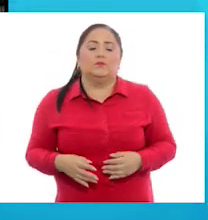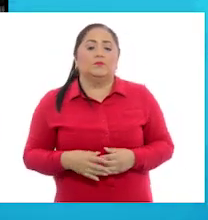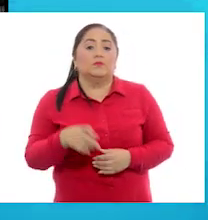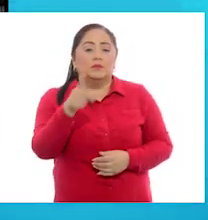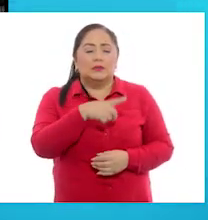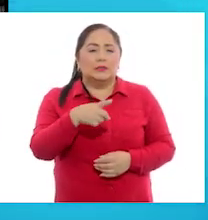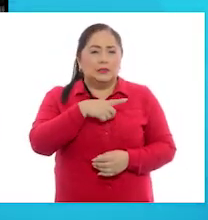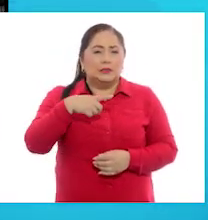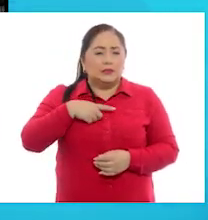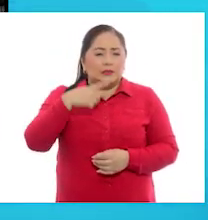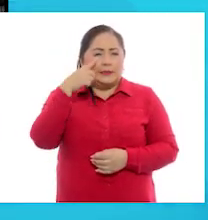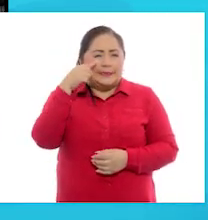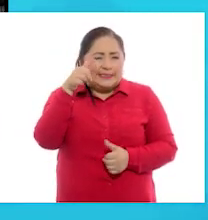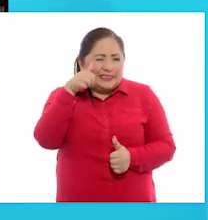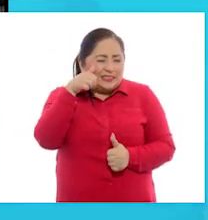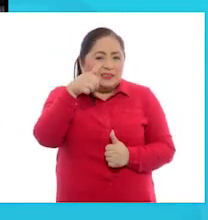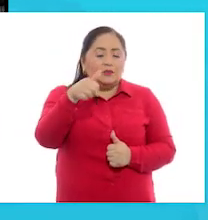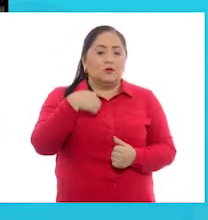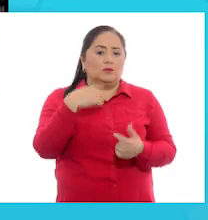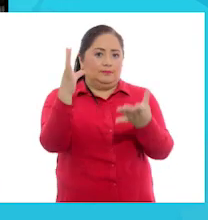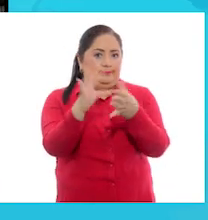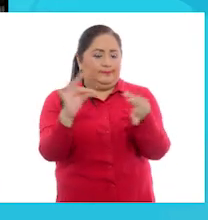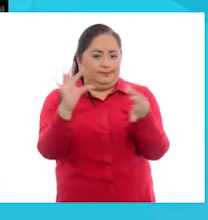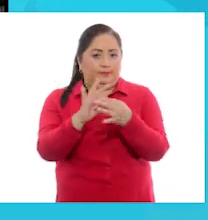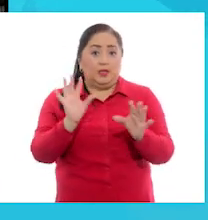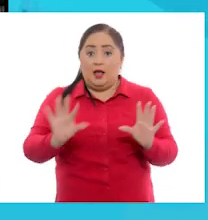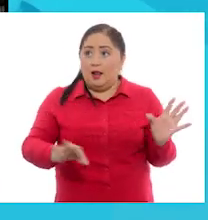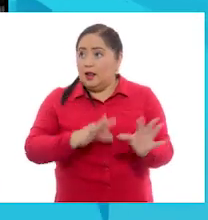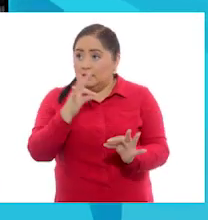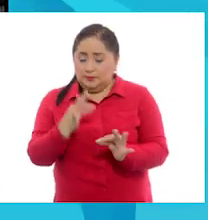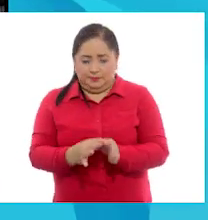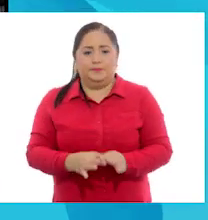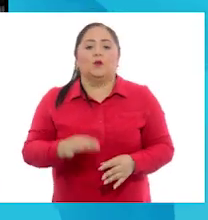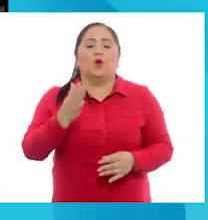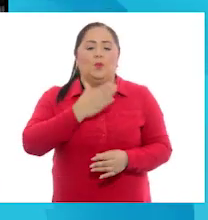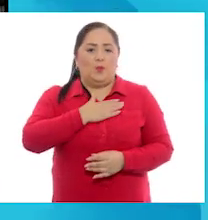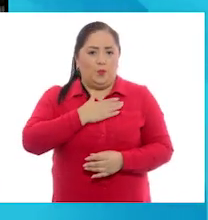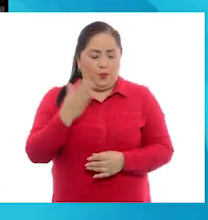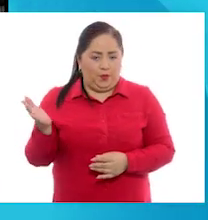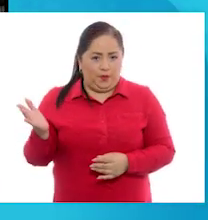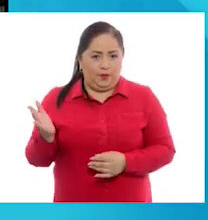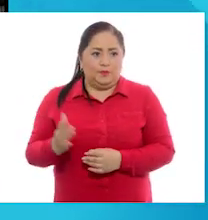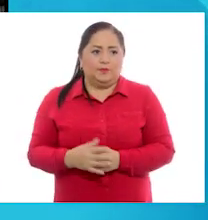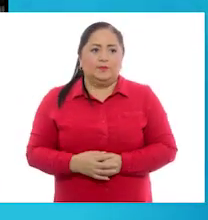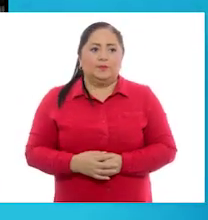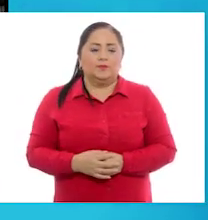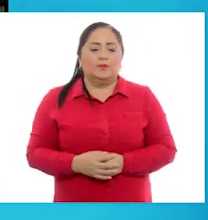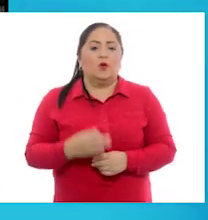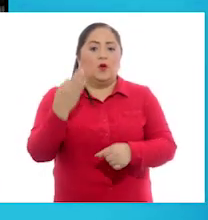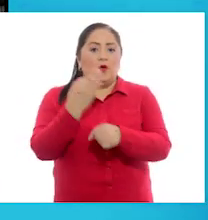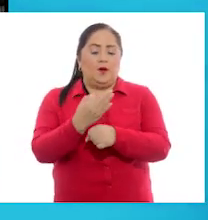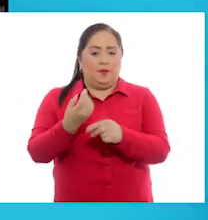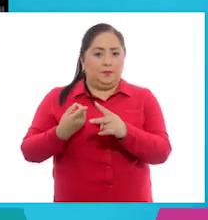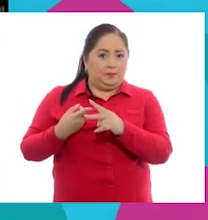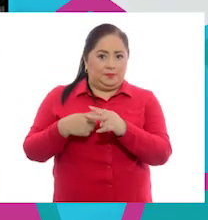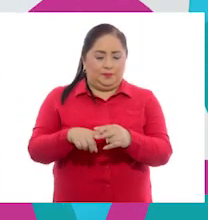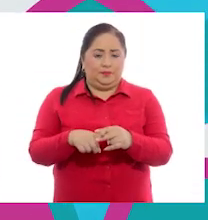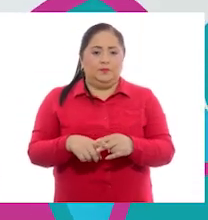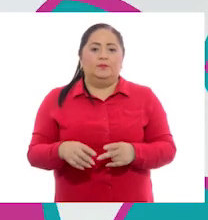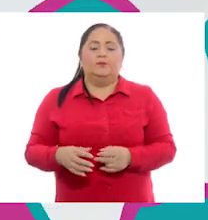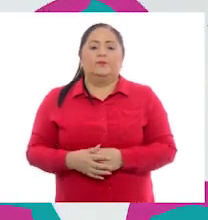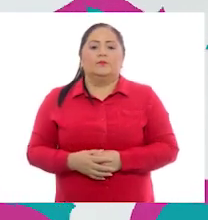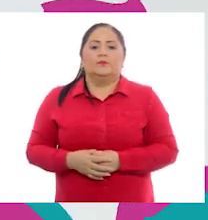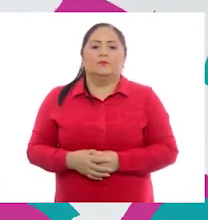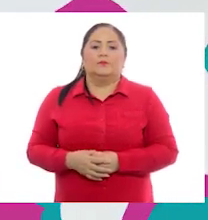Concéntrense porque voy a dar algunas indicaciones. ¿Lista, Pili? Lista. Bueno, entonces vamos a iniciar. Para empezar,